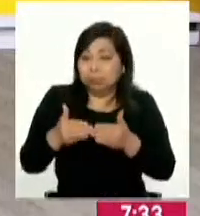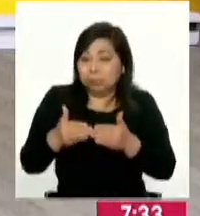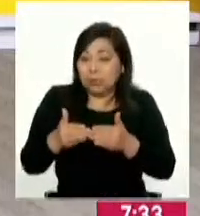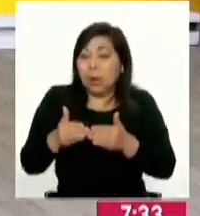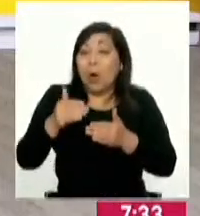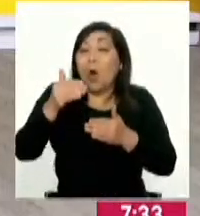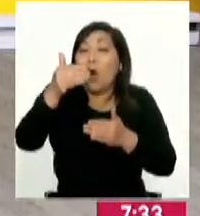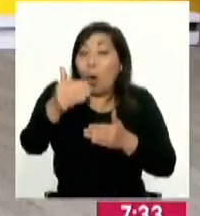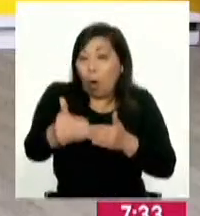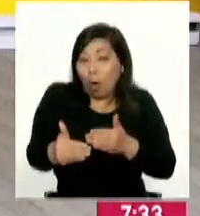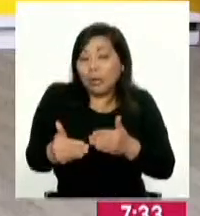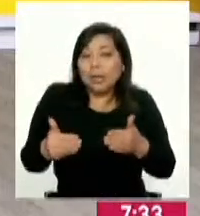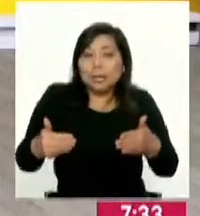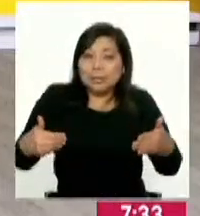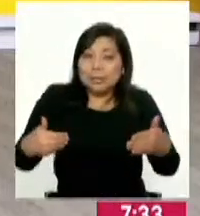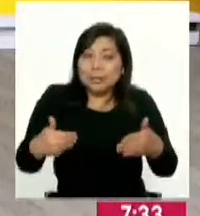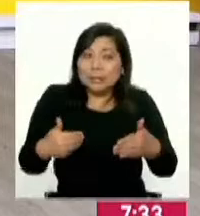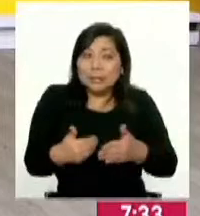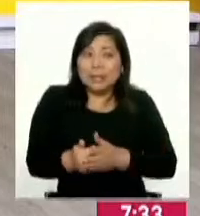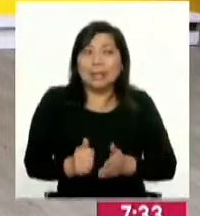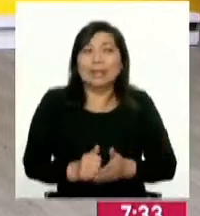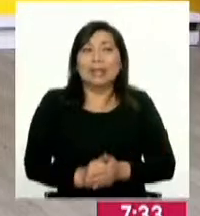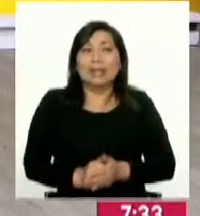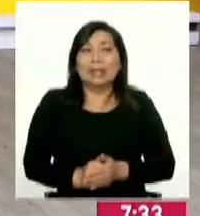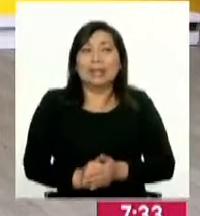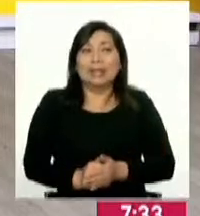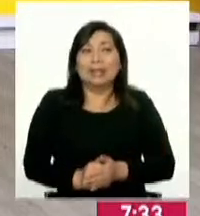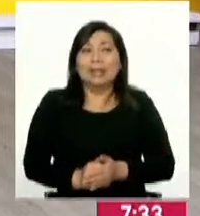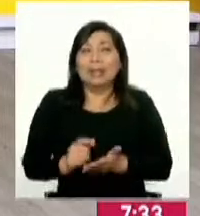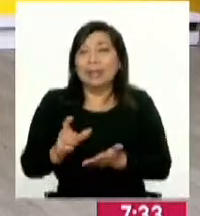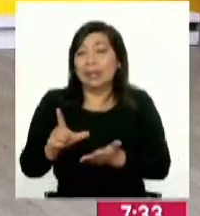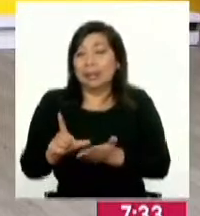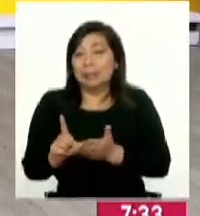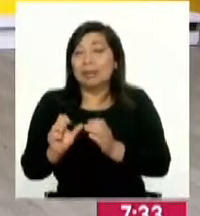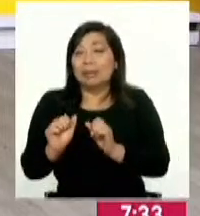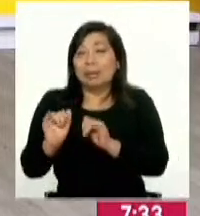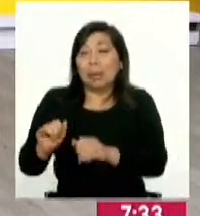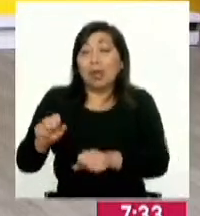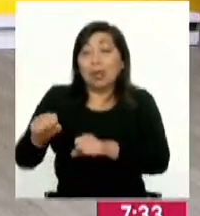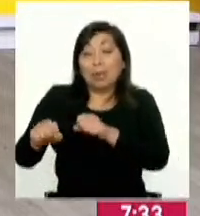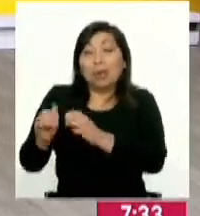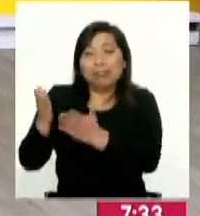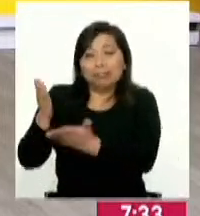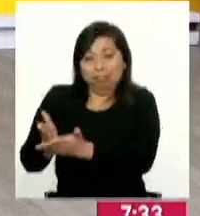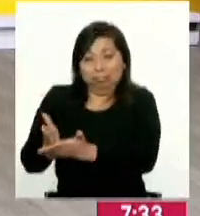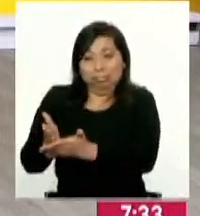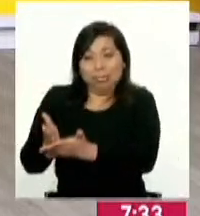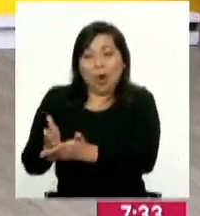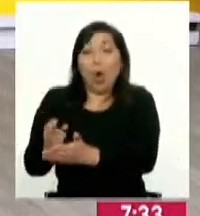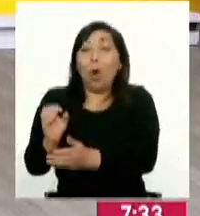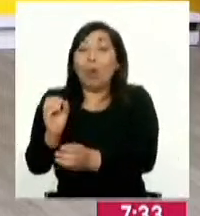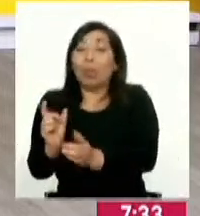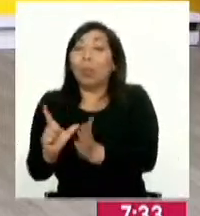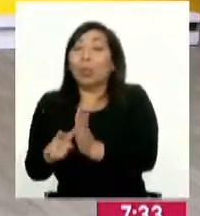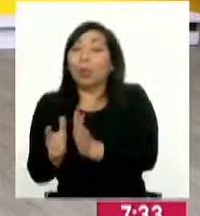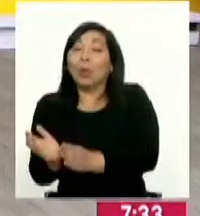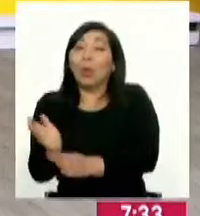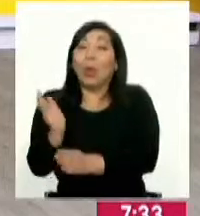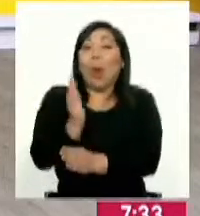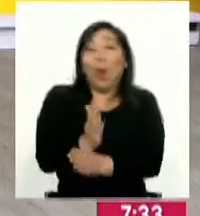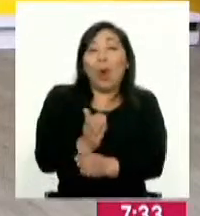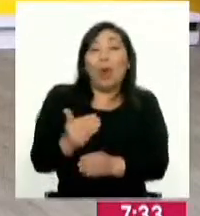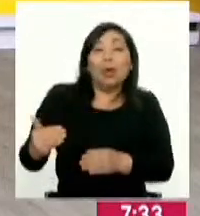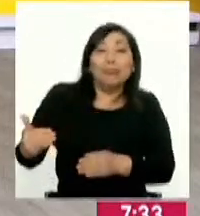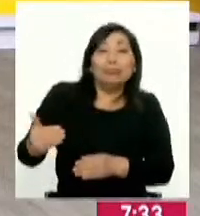del Metropolitano o una estación del Metro de Lima y poder dejar ahí tu bicicleta y abordar un bus o abordar el